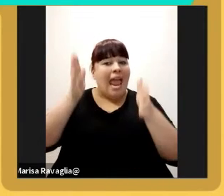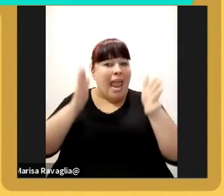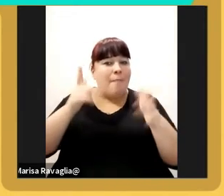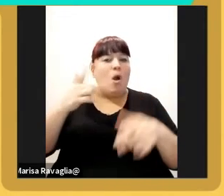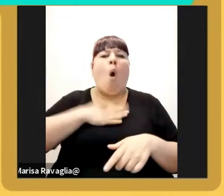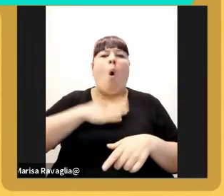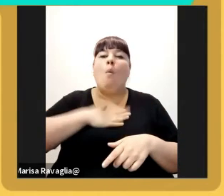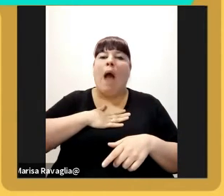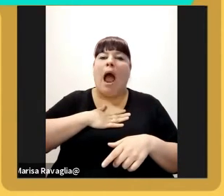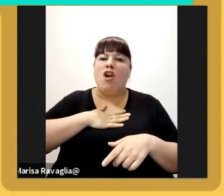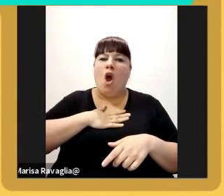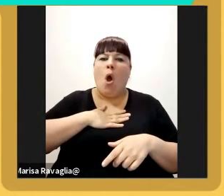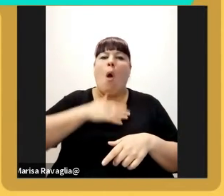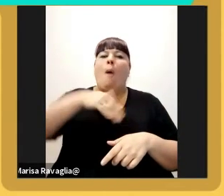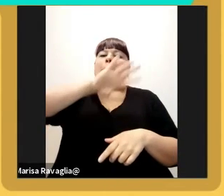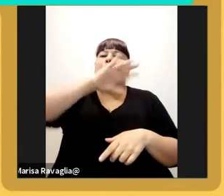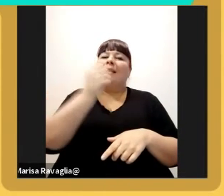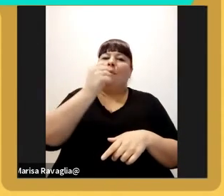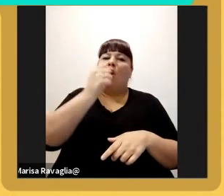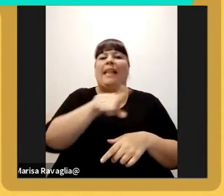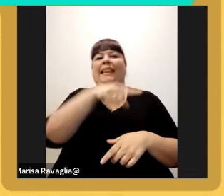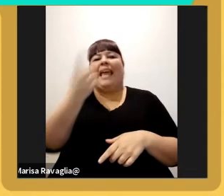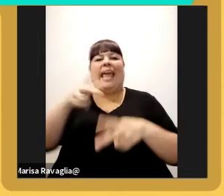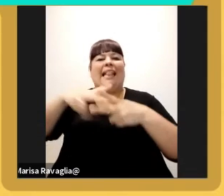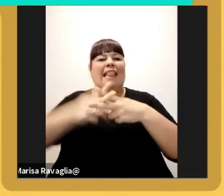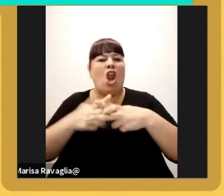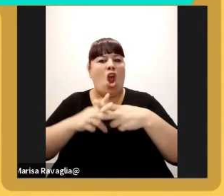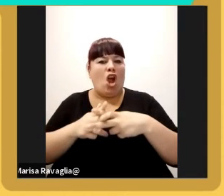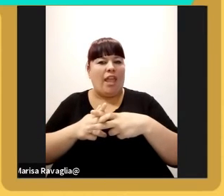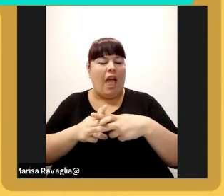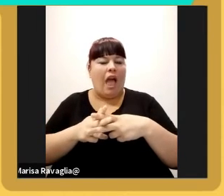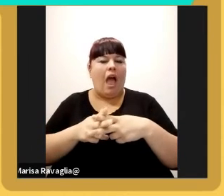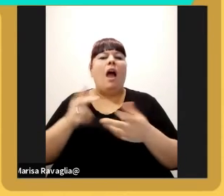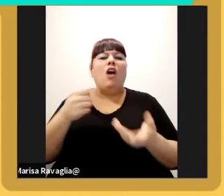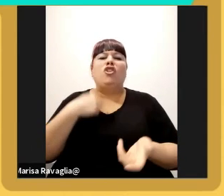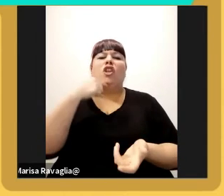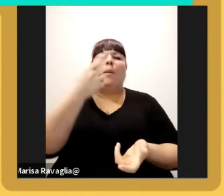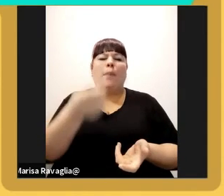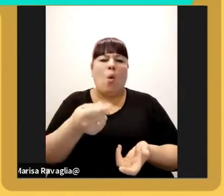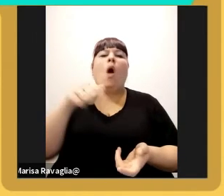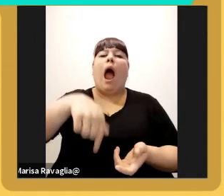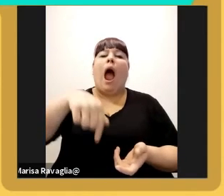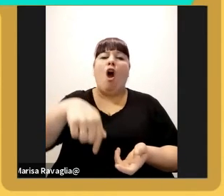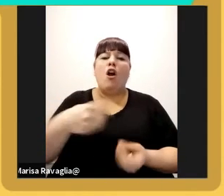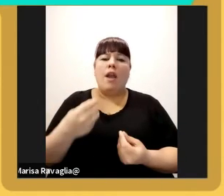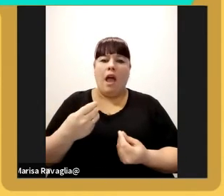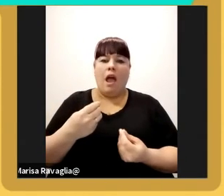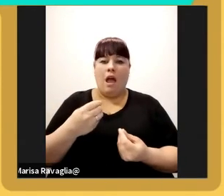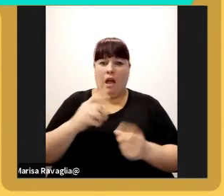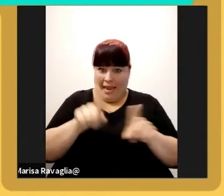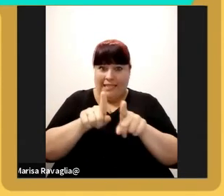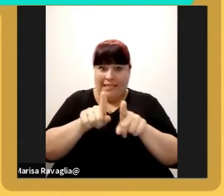era más importante que lo tecnológico mi pregunta es y ahora ¿no lo sigue